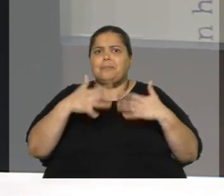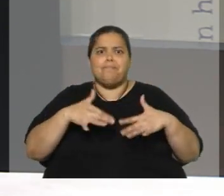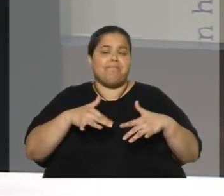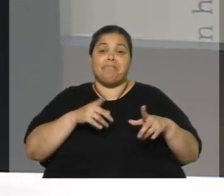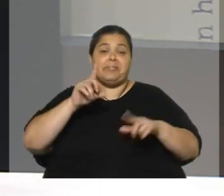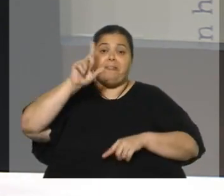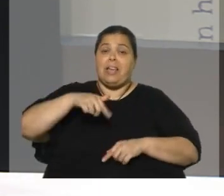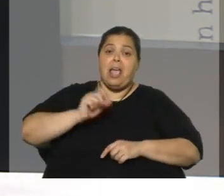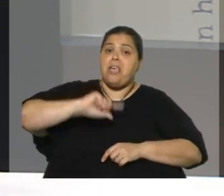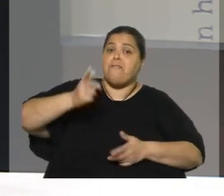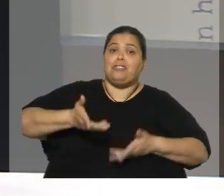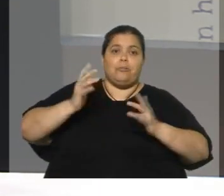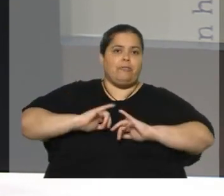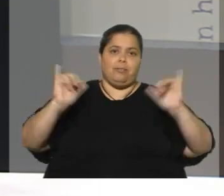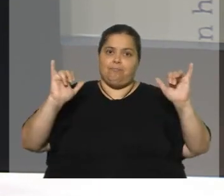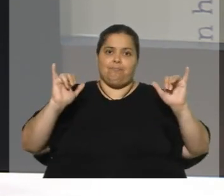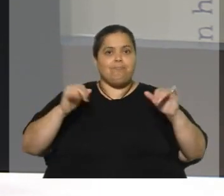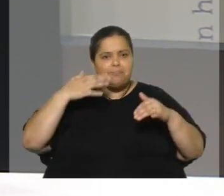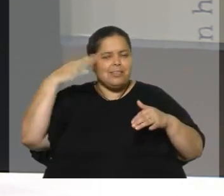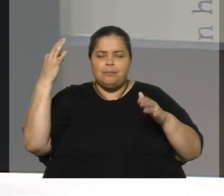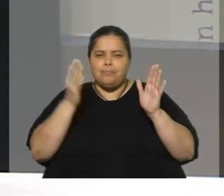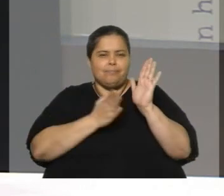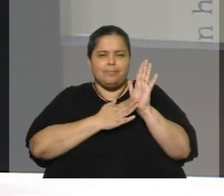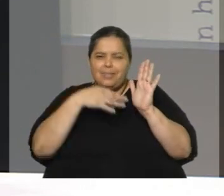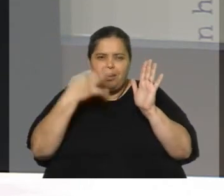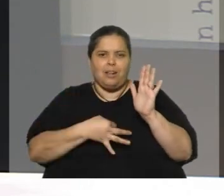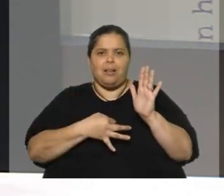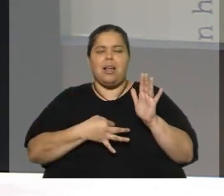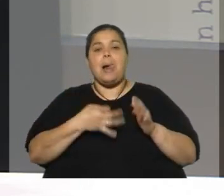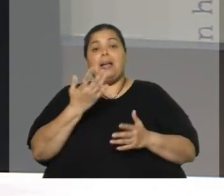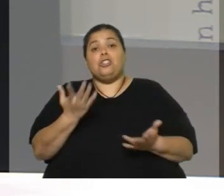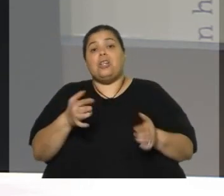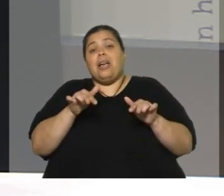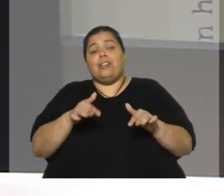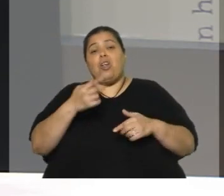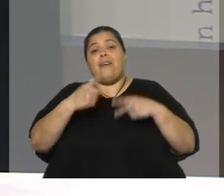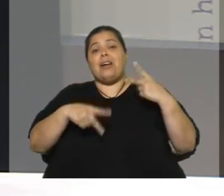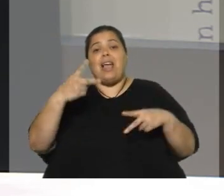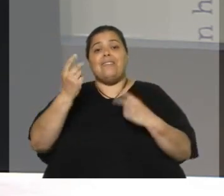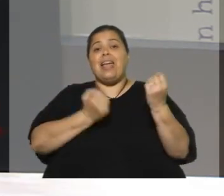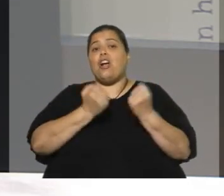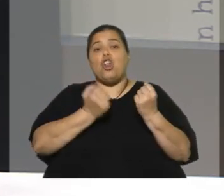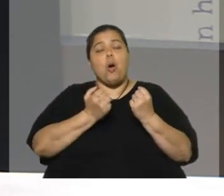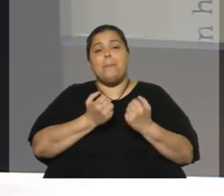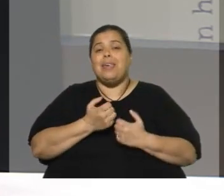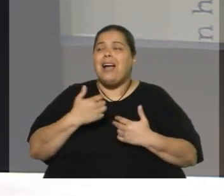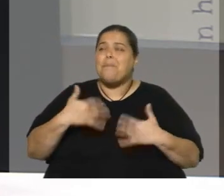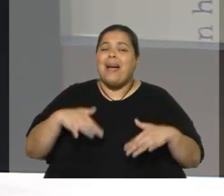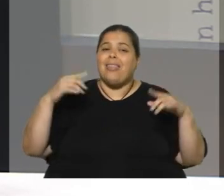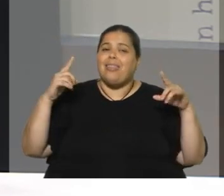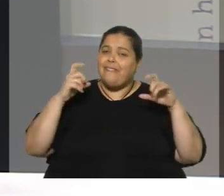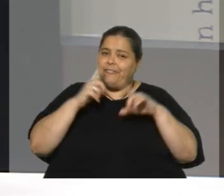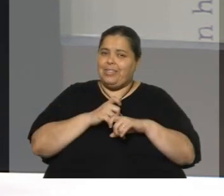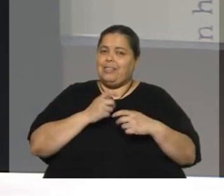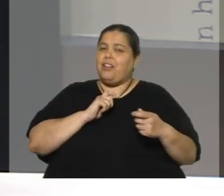consecuencia natural de la inflación. Apareció la inflación que es la variable económica más arisca que existe. Una vez